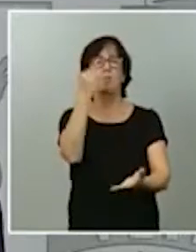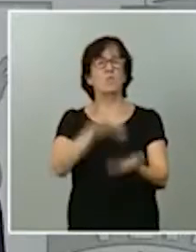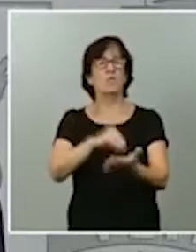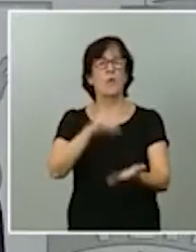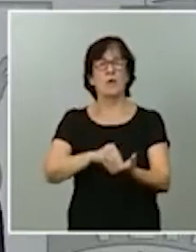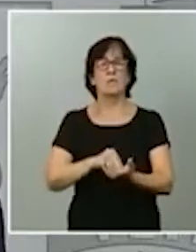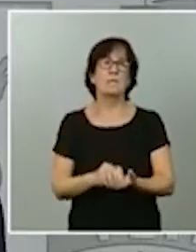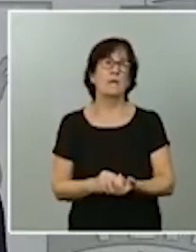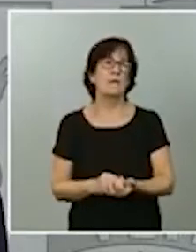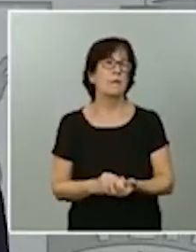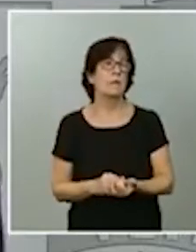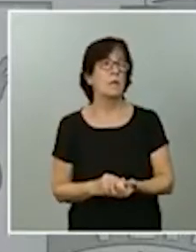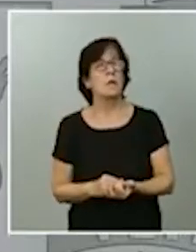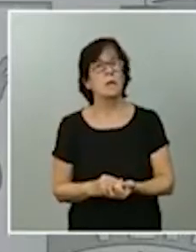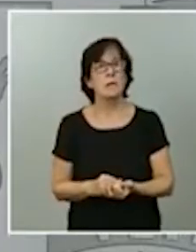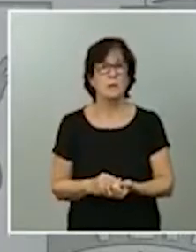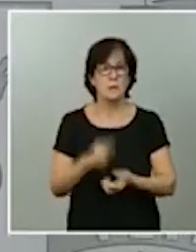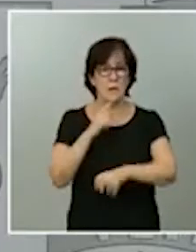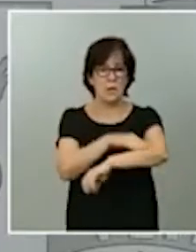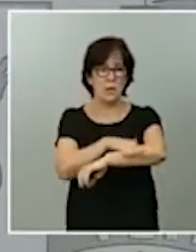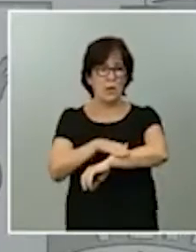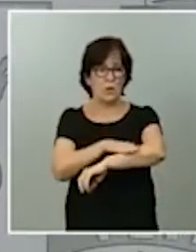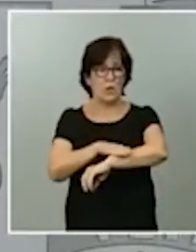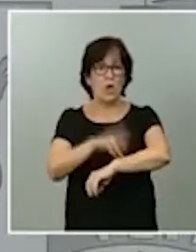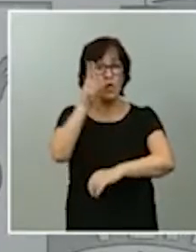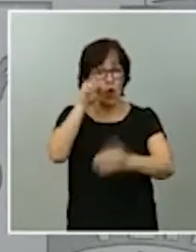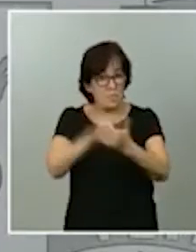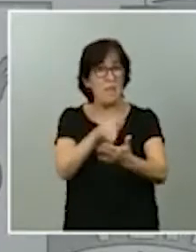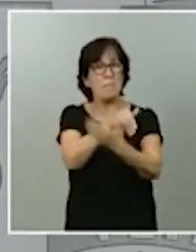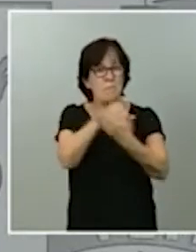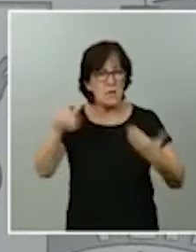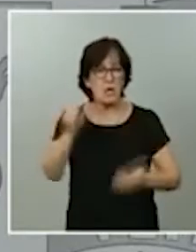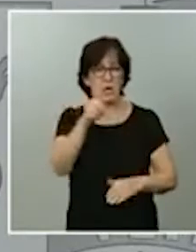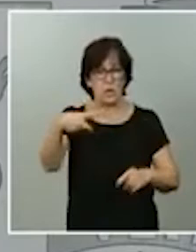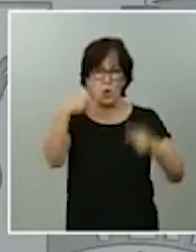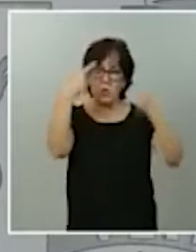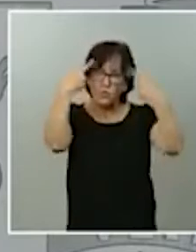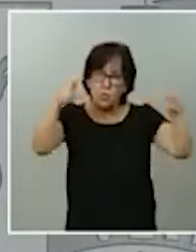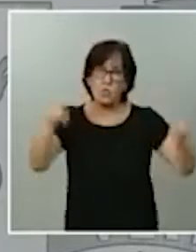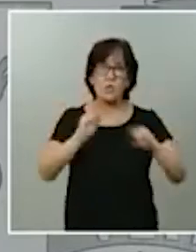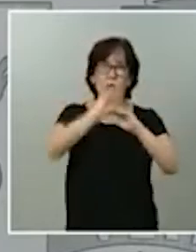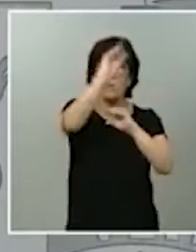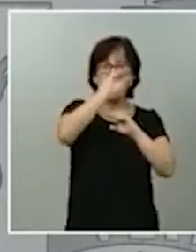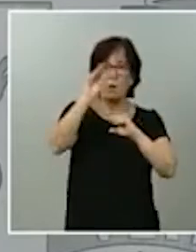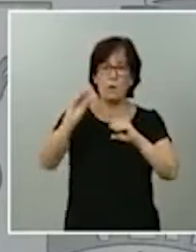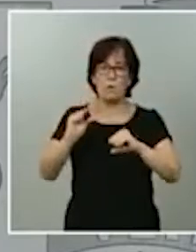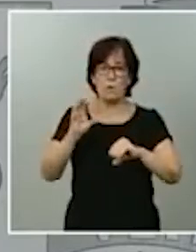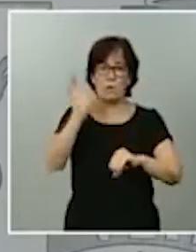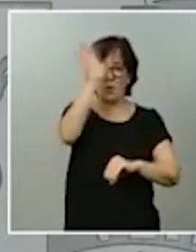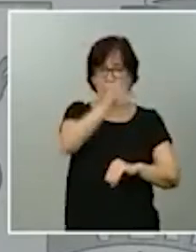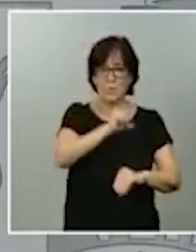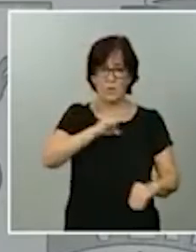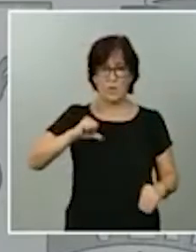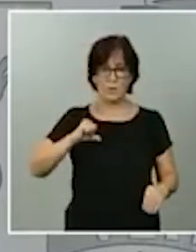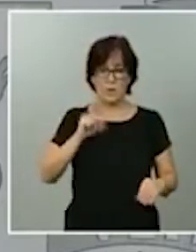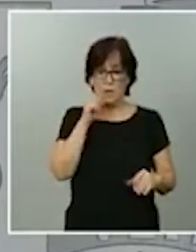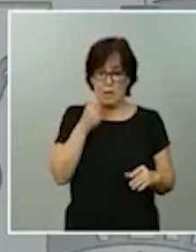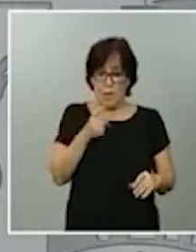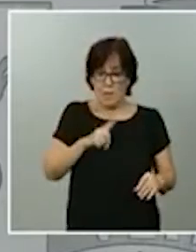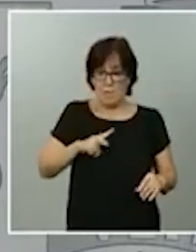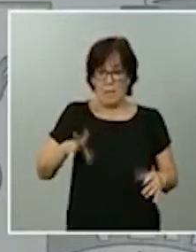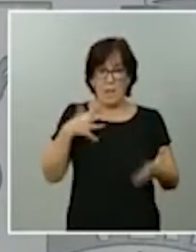vamos a ver, el gobierno de España ha puesto 2.000 millones de euros en manos de las comunidades autónomas y con eso, durante estos últimos meses, hemos aumentado